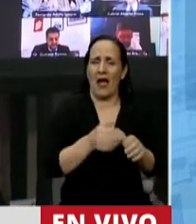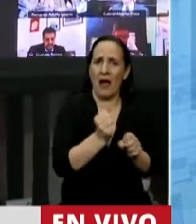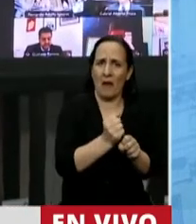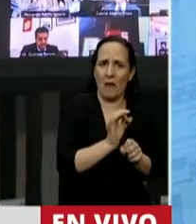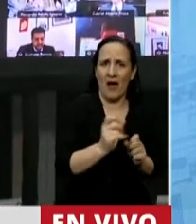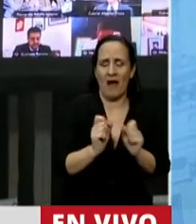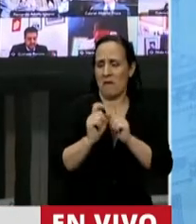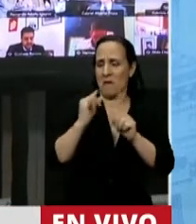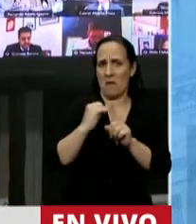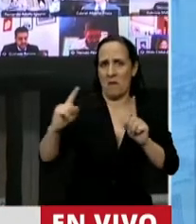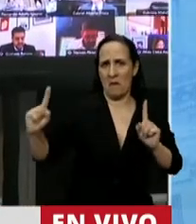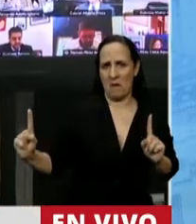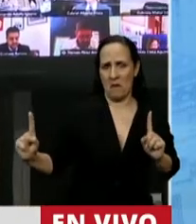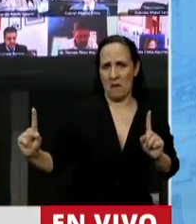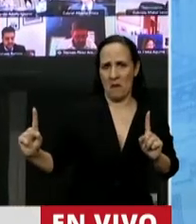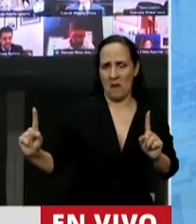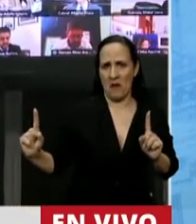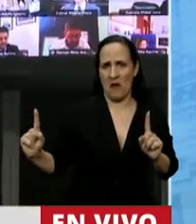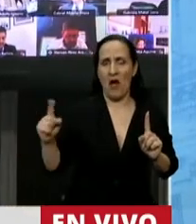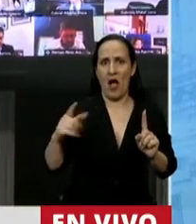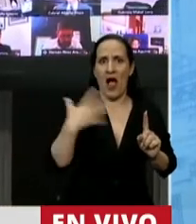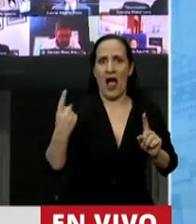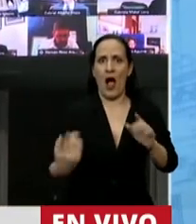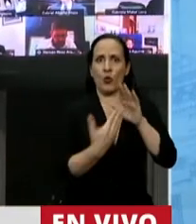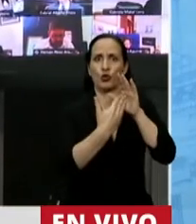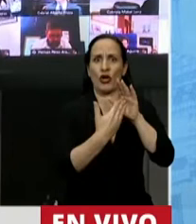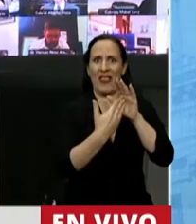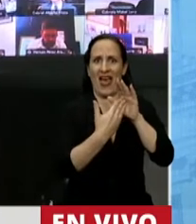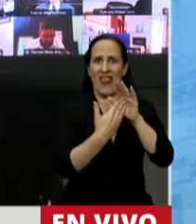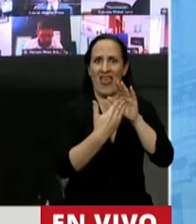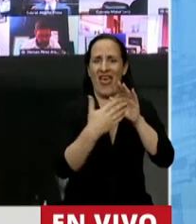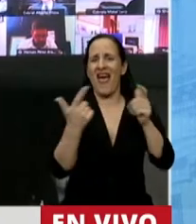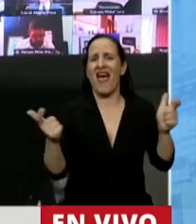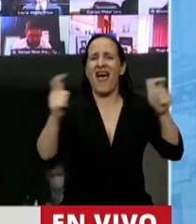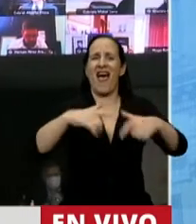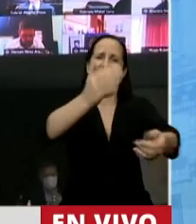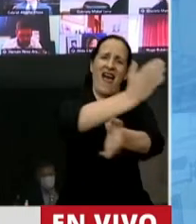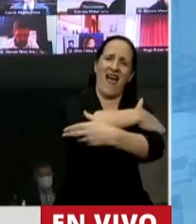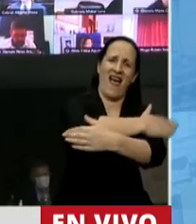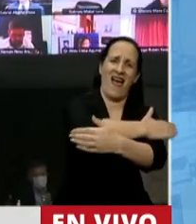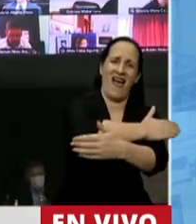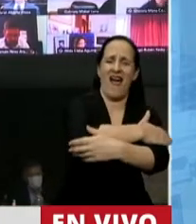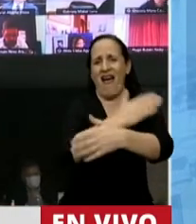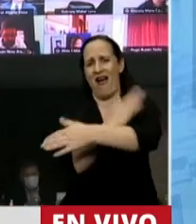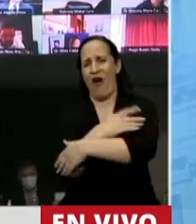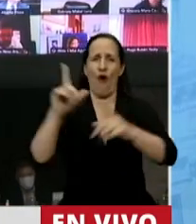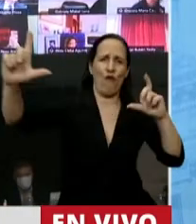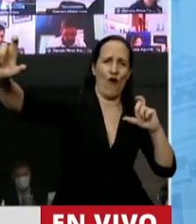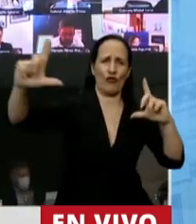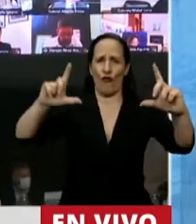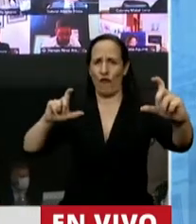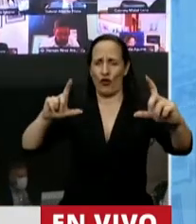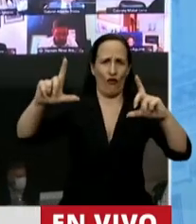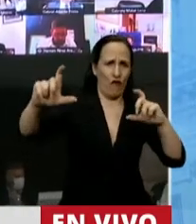sentamos un metro y medio de distancia, ahora nuestras autoridades se juntan y se abrazan entre ellos y sacan fotos